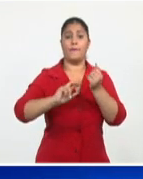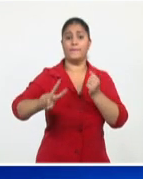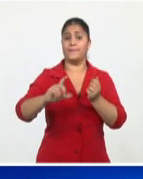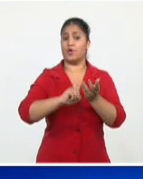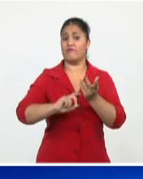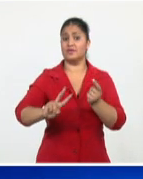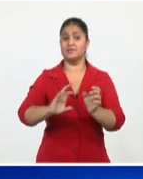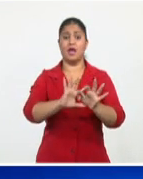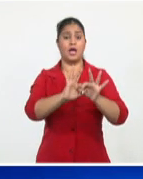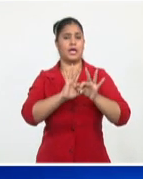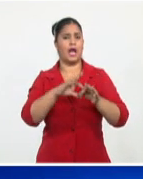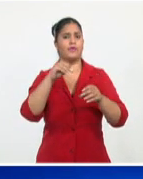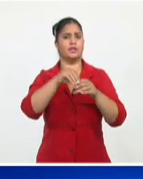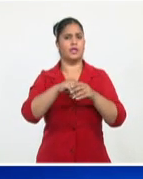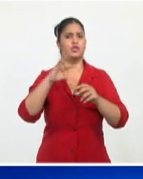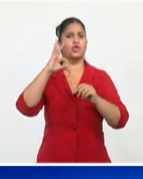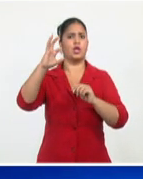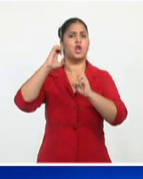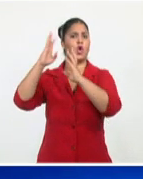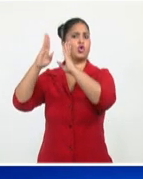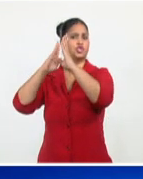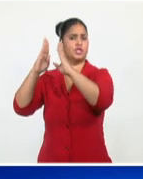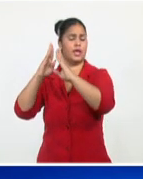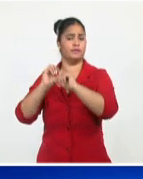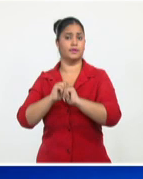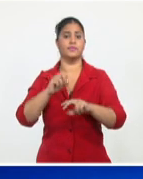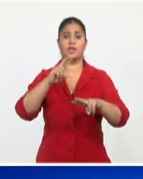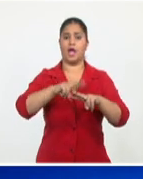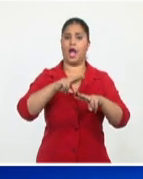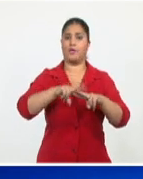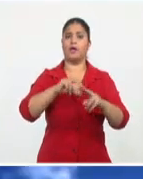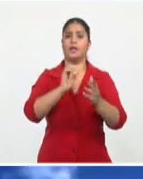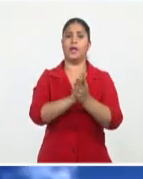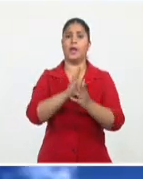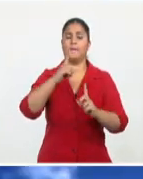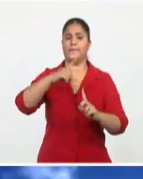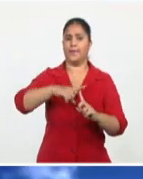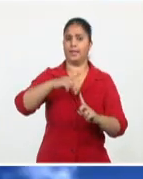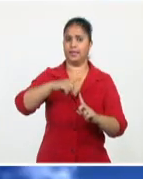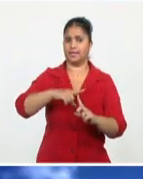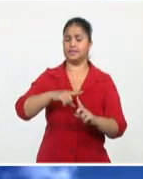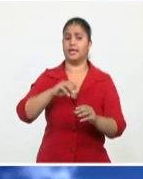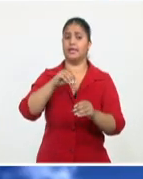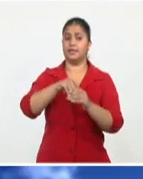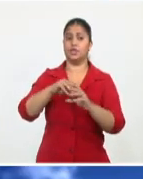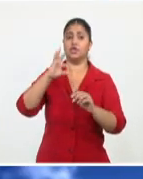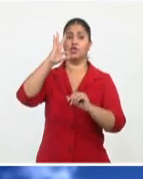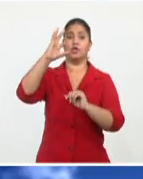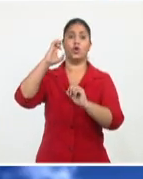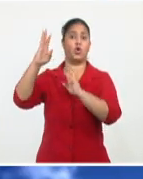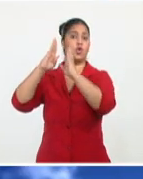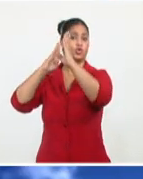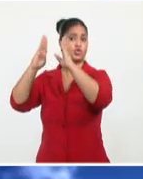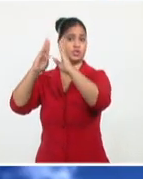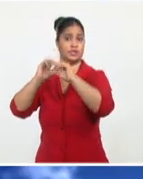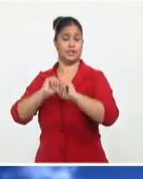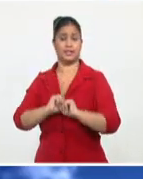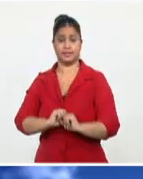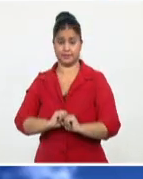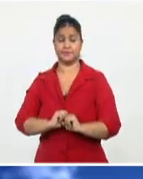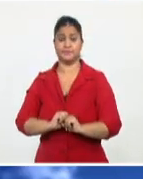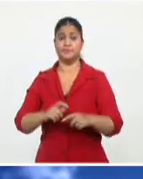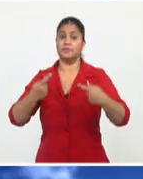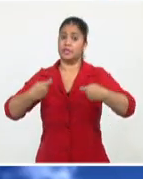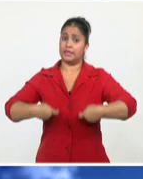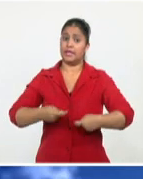y Granma en el Oriente Cubano se mantienen como las provincias con mayor número de casos positivos. La ausencia de percepción de peligro tiene una expresión